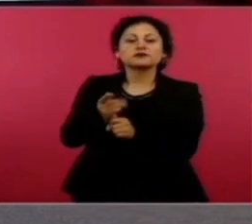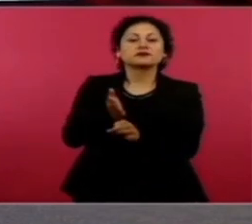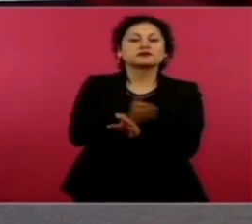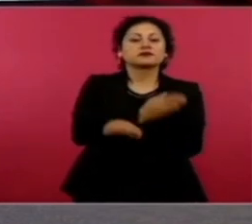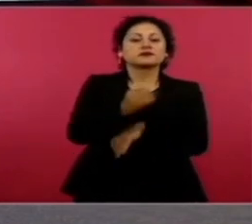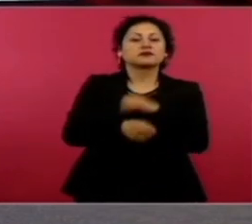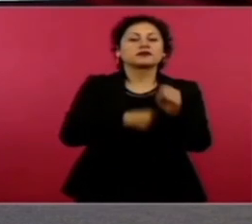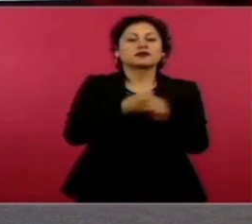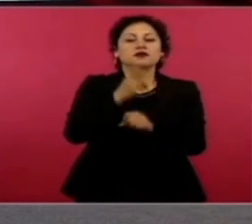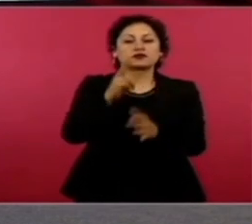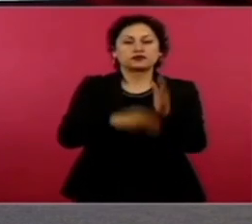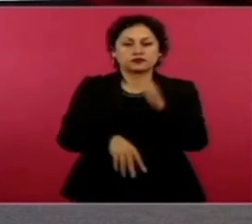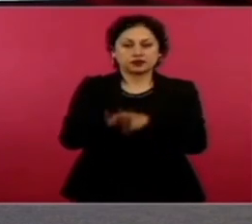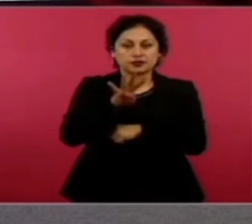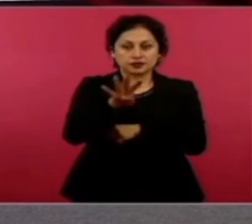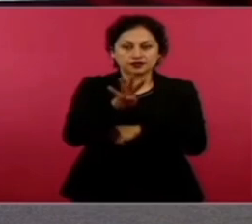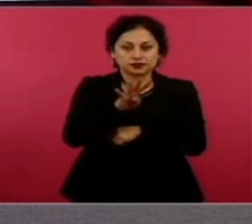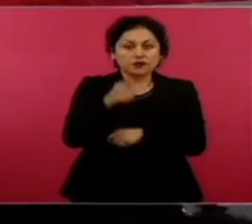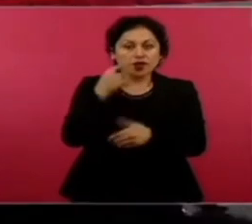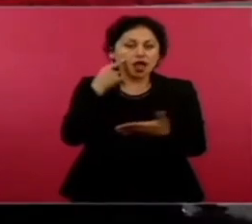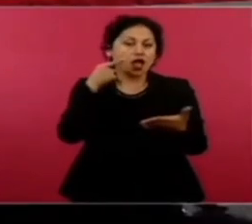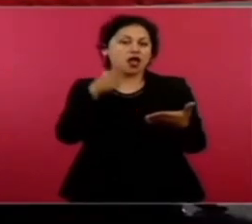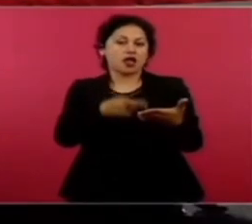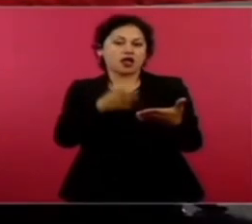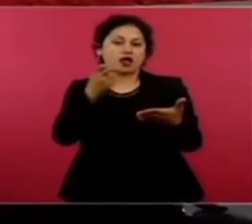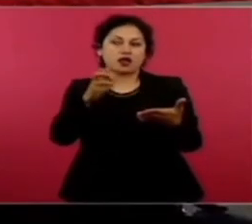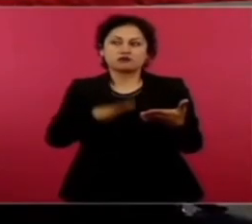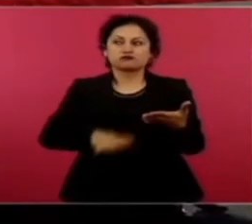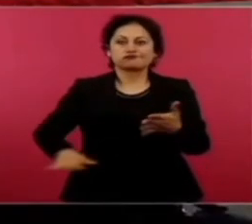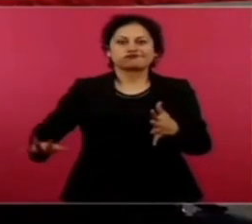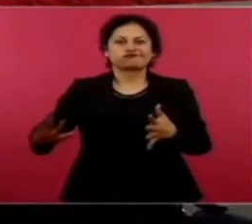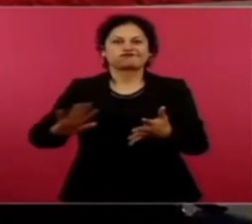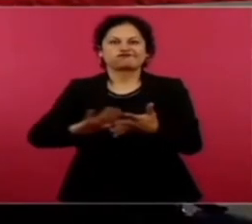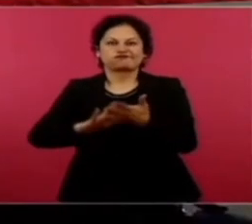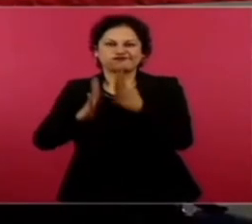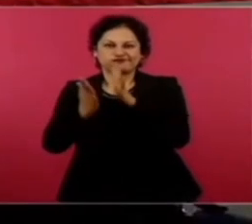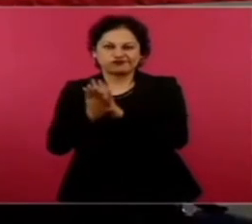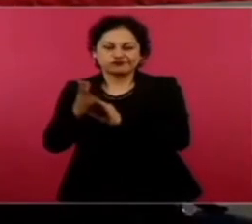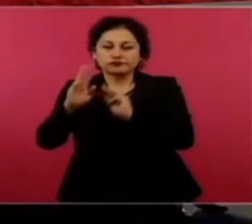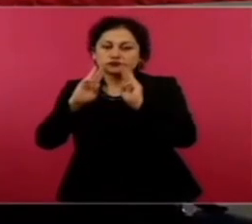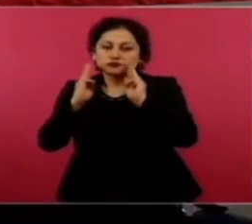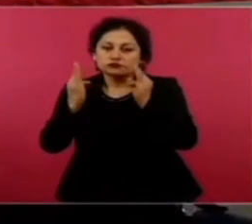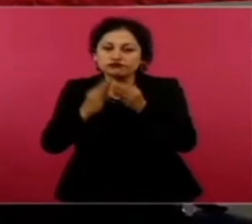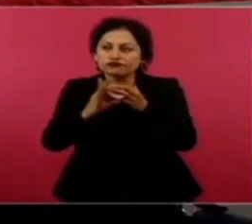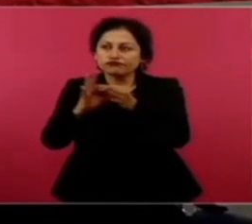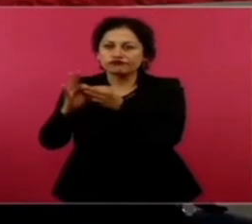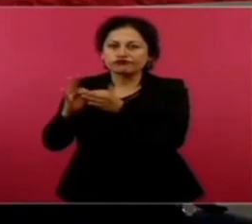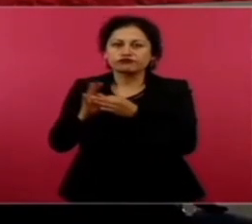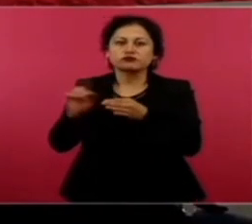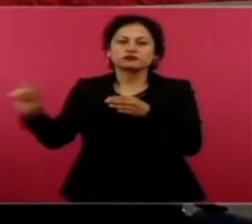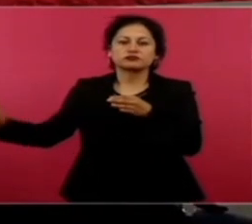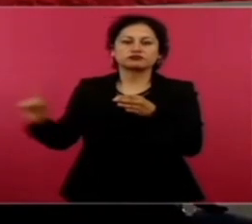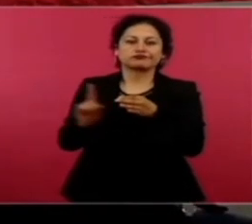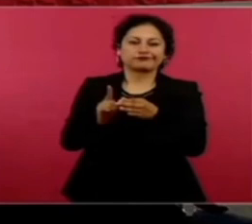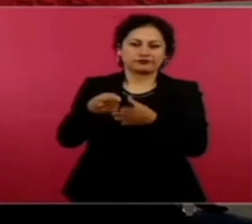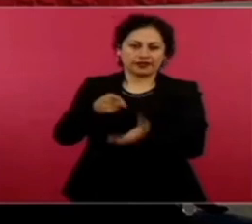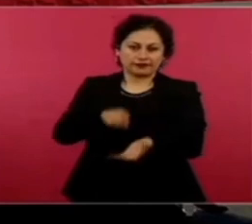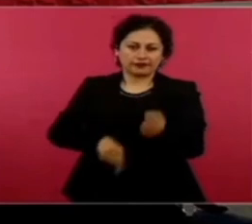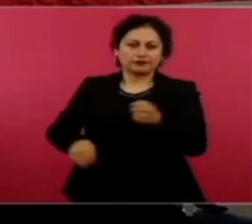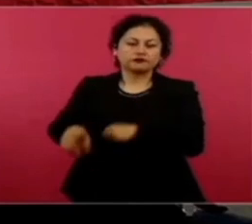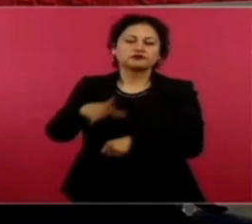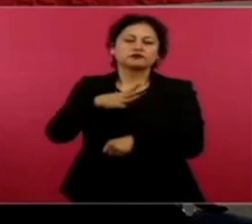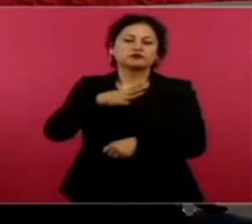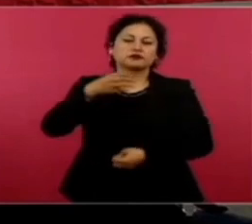Gustavo Adolfo Ramírez Sequera, declaró ilegal la detención y ordenó la inmediata libertad de las